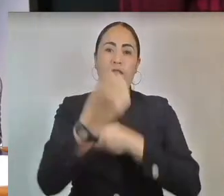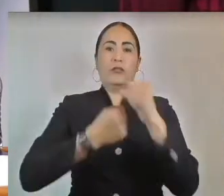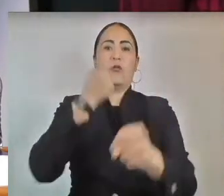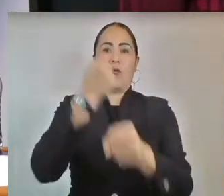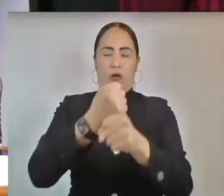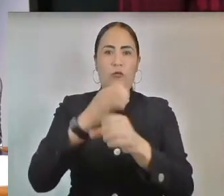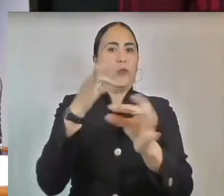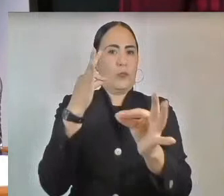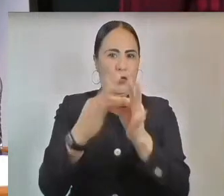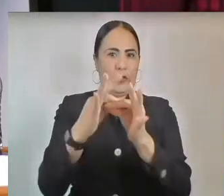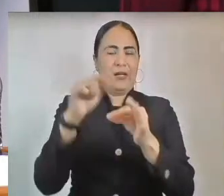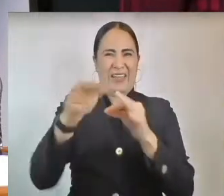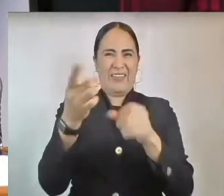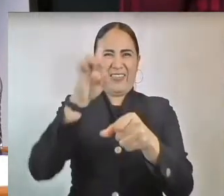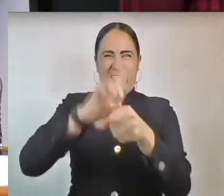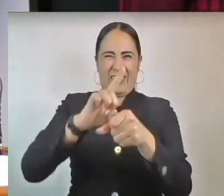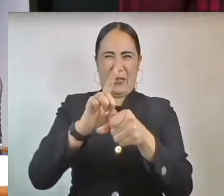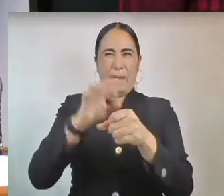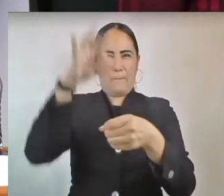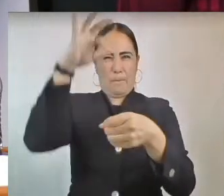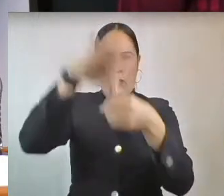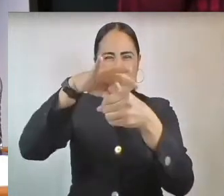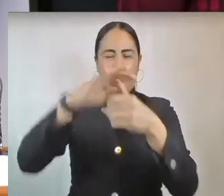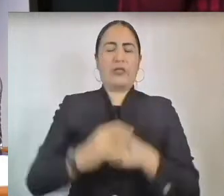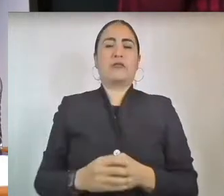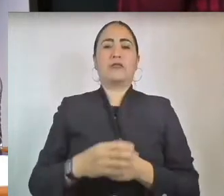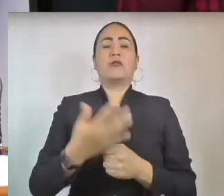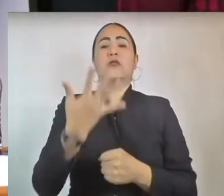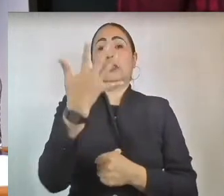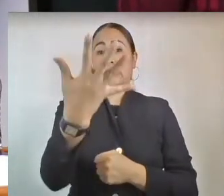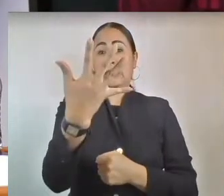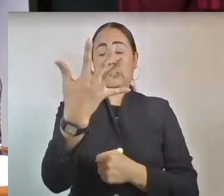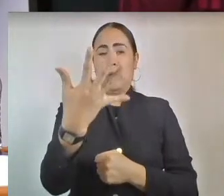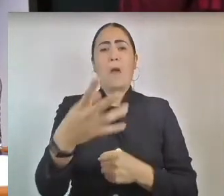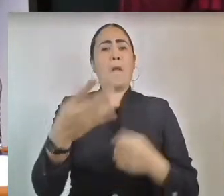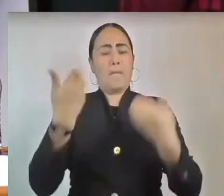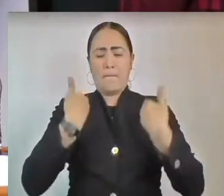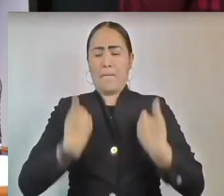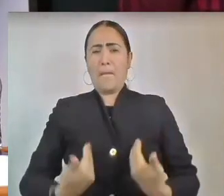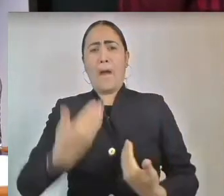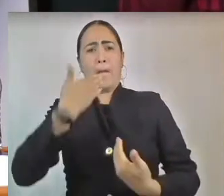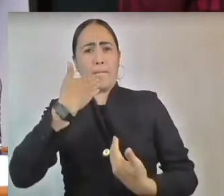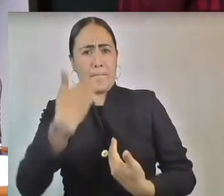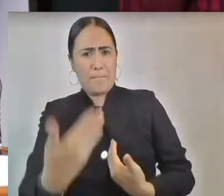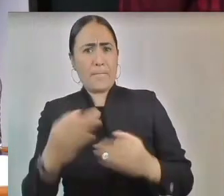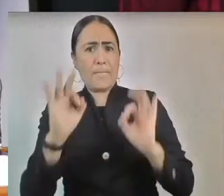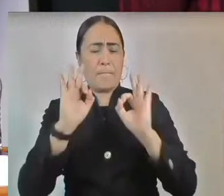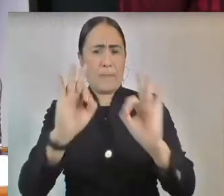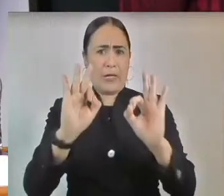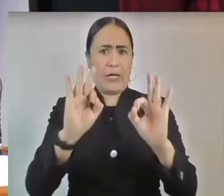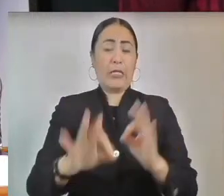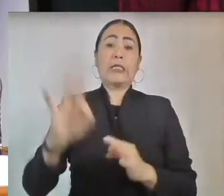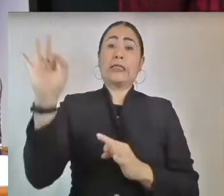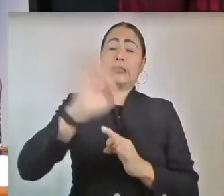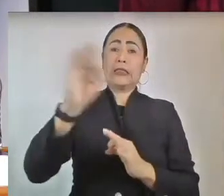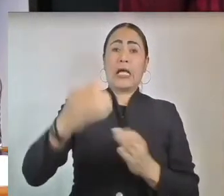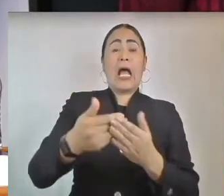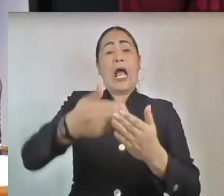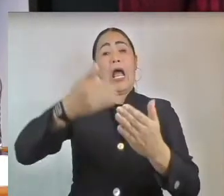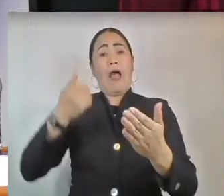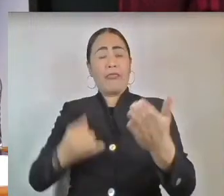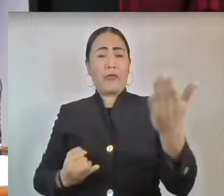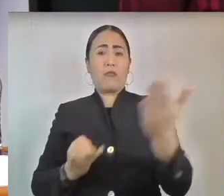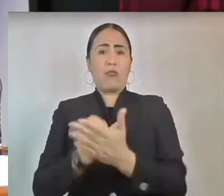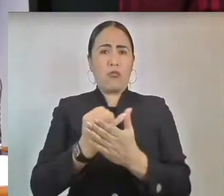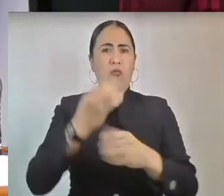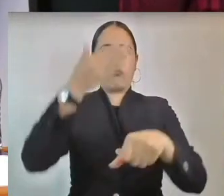elección. Cinco, gozar de buena fama pública y no haber sido condenado mediante sentencia ejecutoriada por